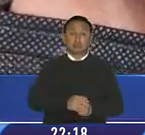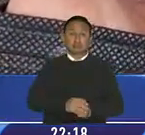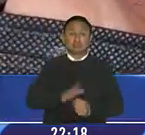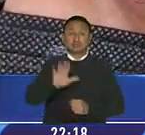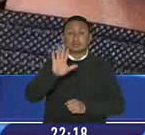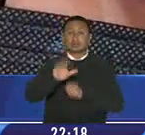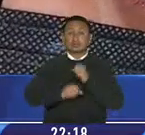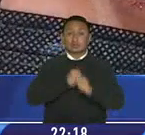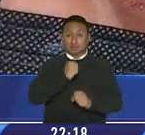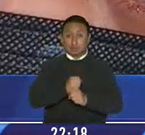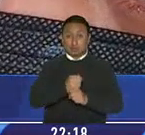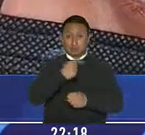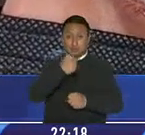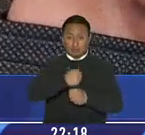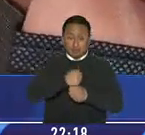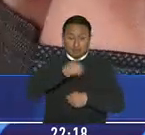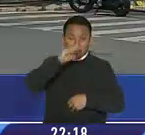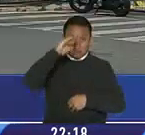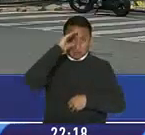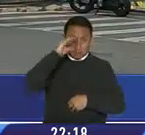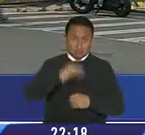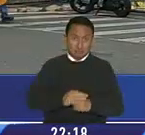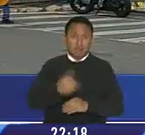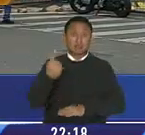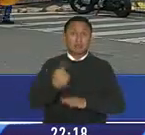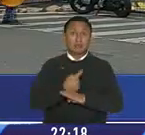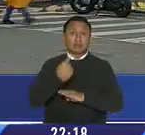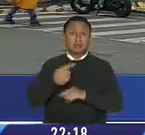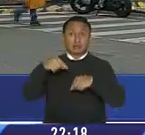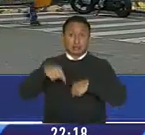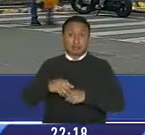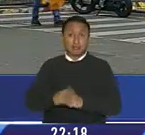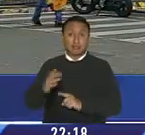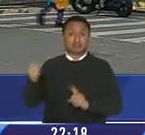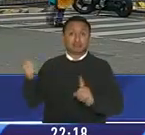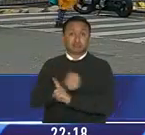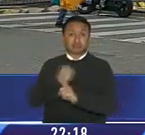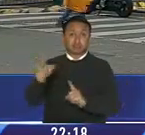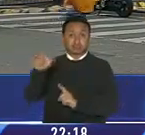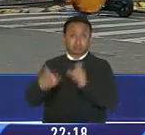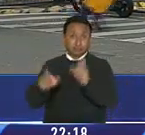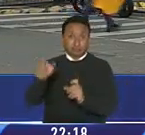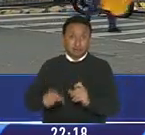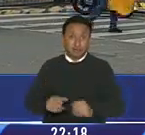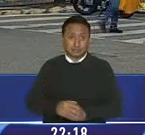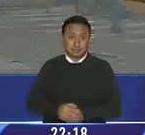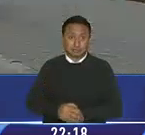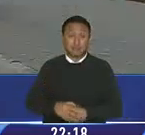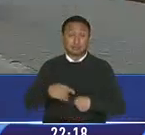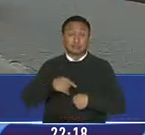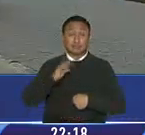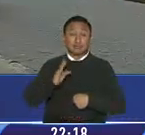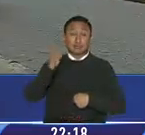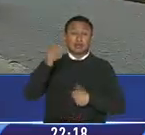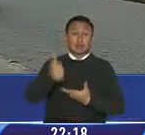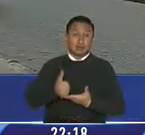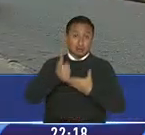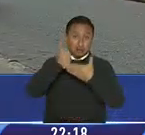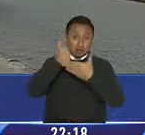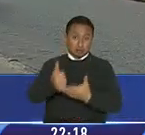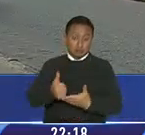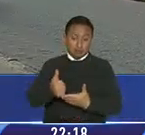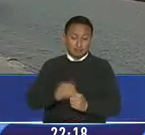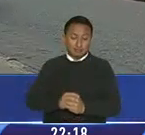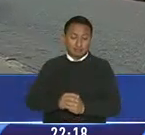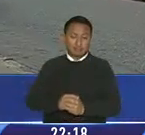años en la institución policial y por primera vez fue víctima de la violencia ciudadana cuando lo enviaron a prestar colaboración en